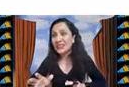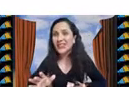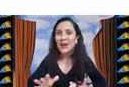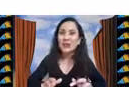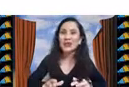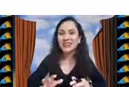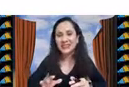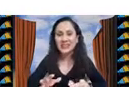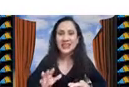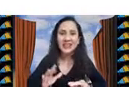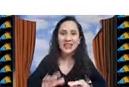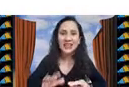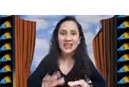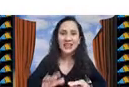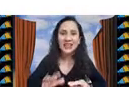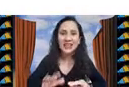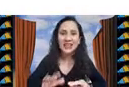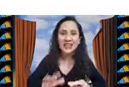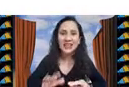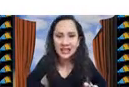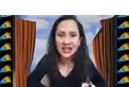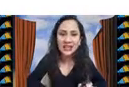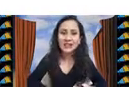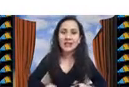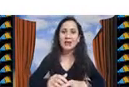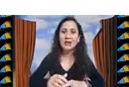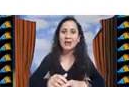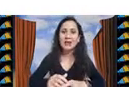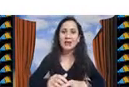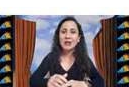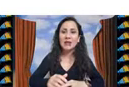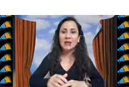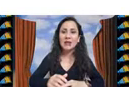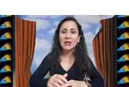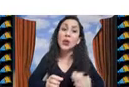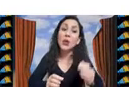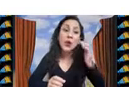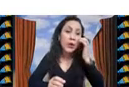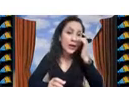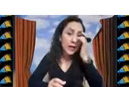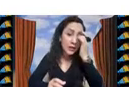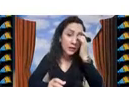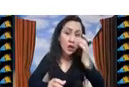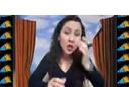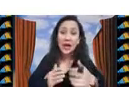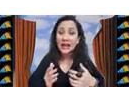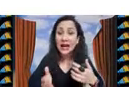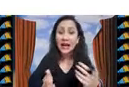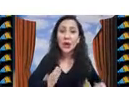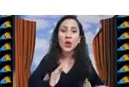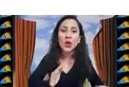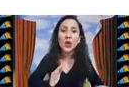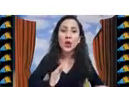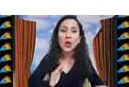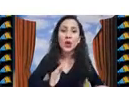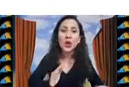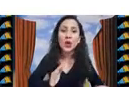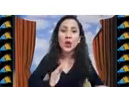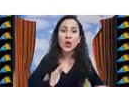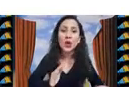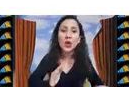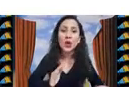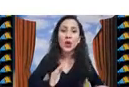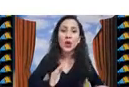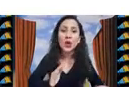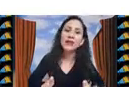pues digamos este hasta ahí llega el alcance de la investigación pero luego no queda del todo claro de qué